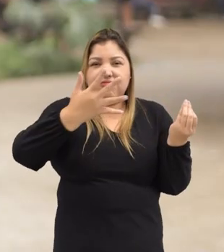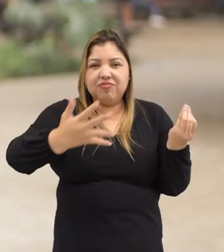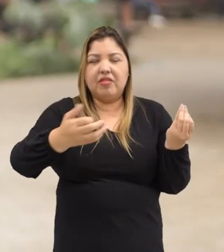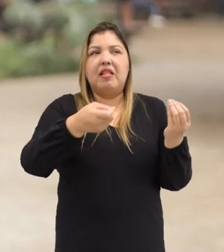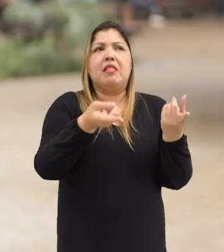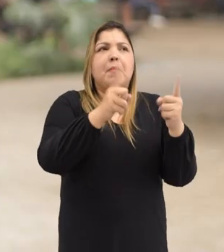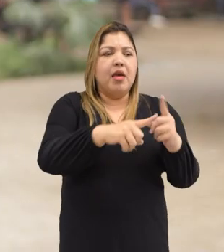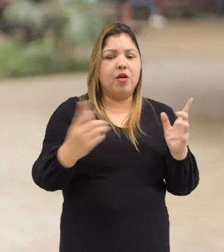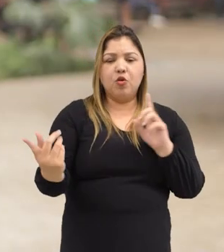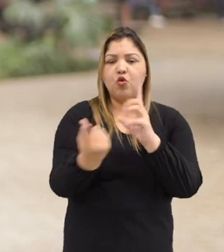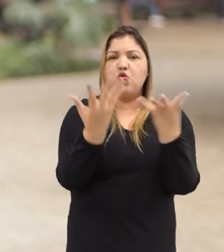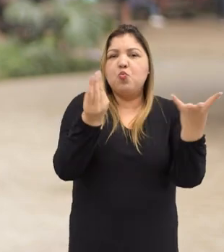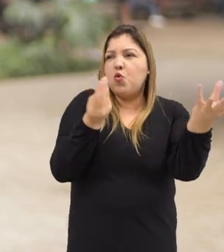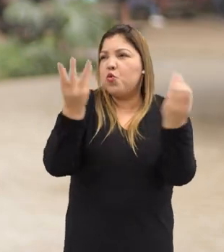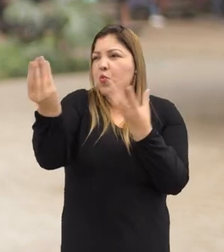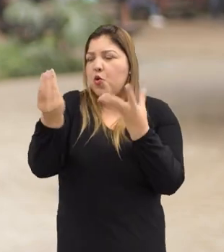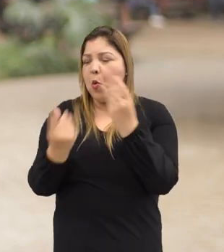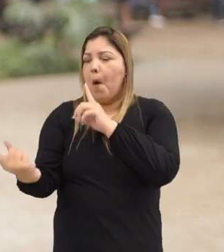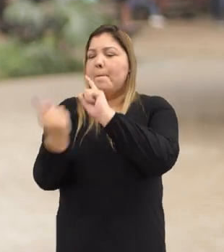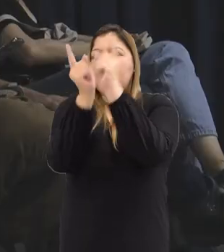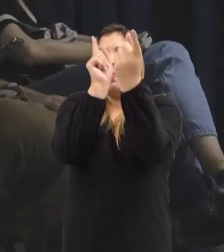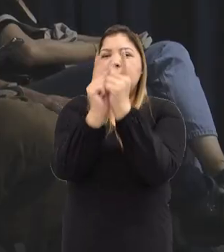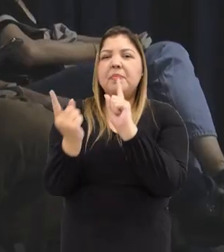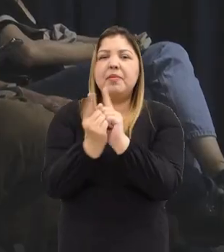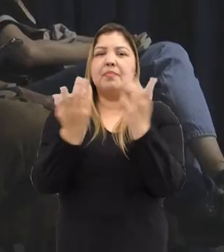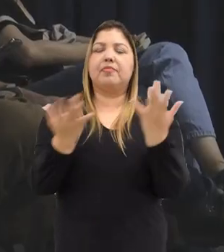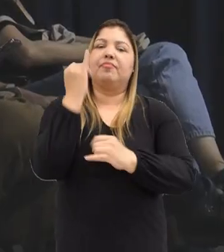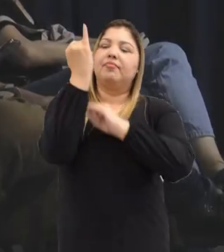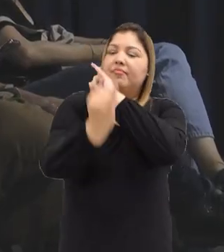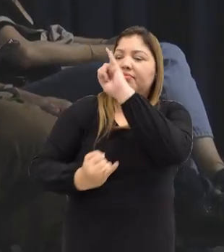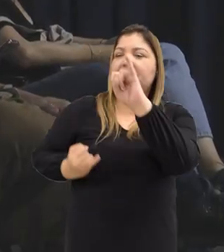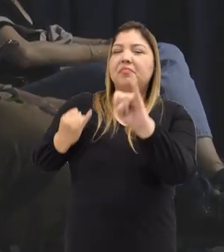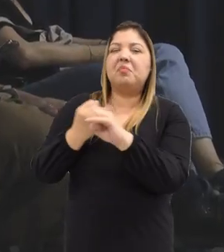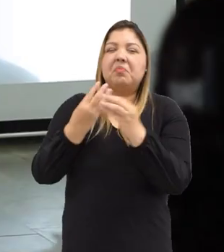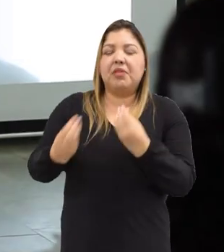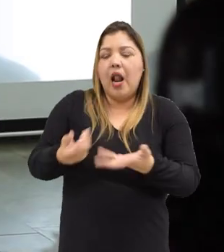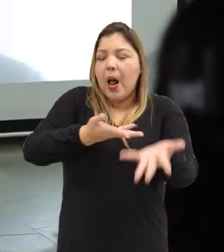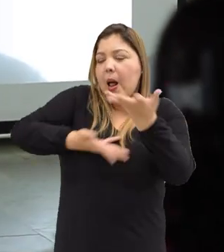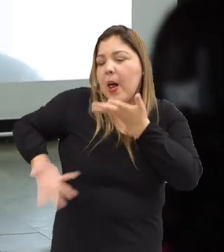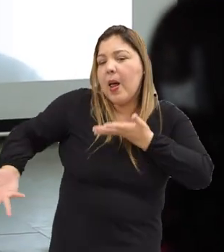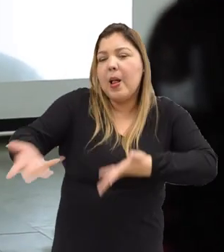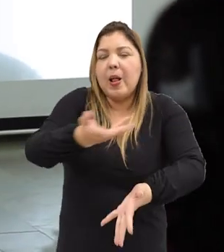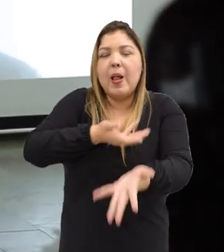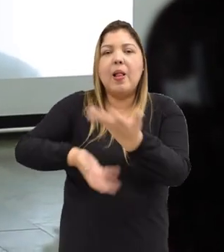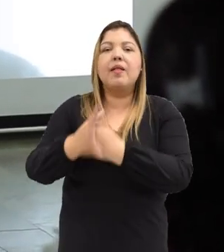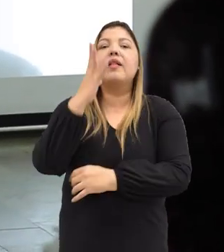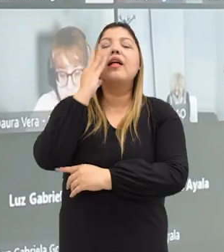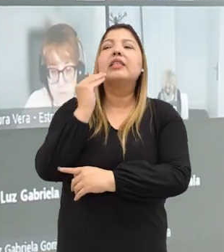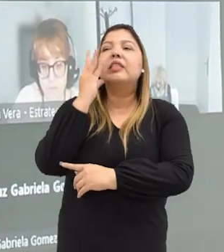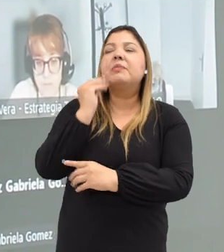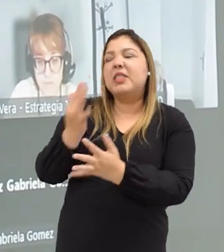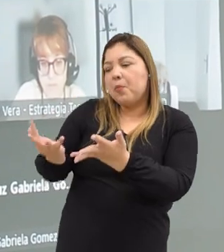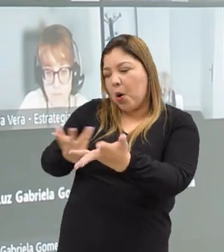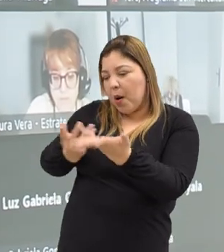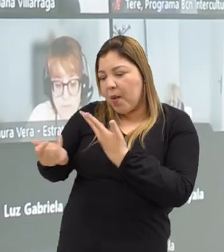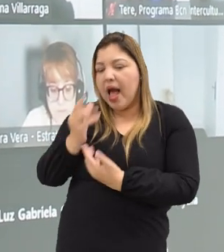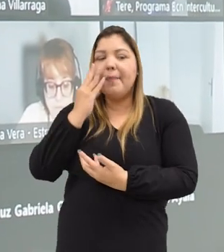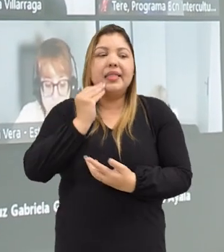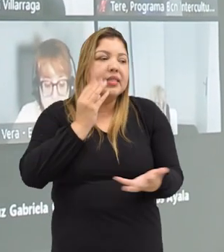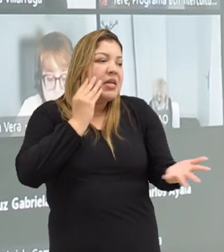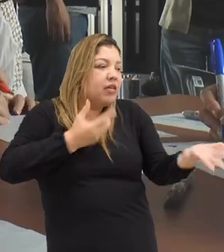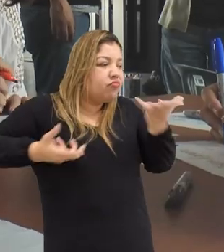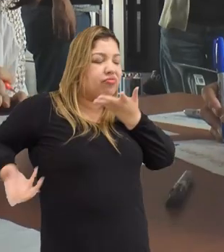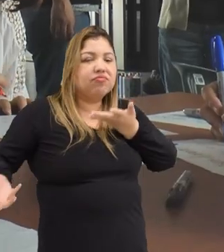un encuentro de las redes antirumor a nivel internacional para hablar de las experiencias y como